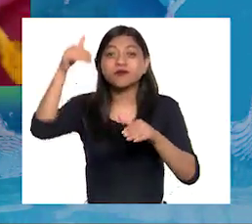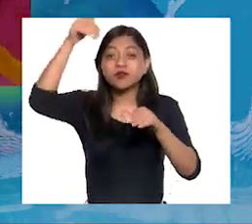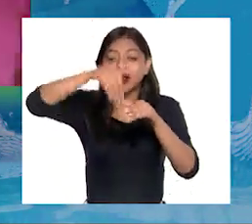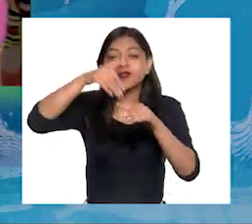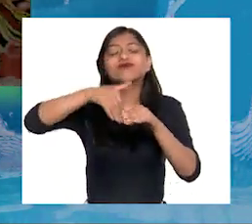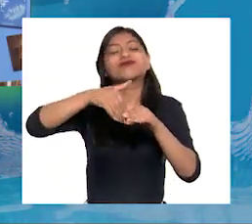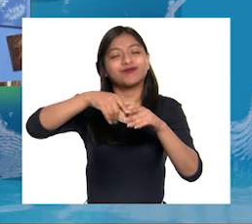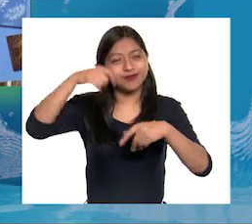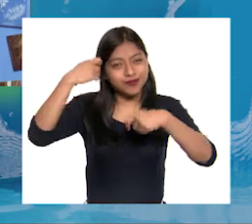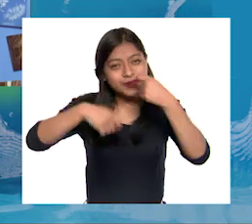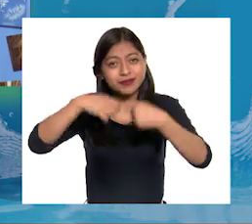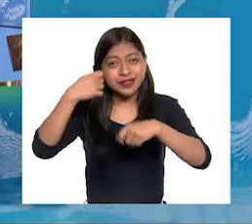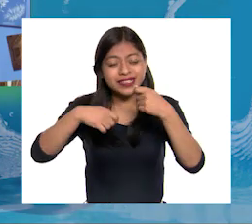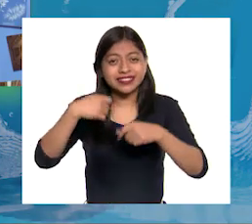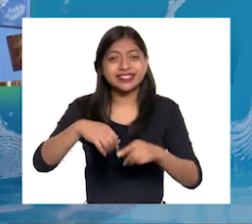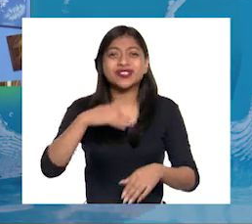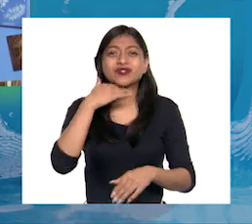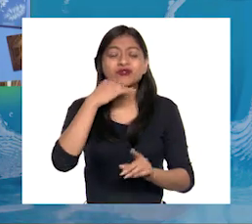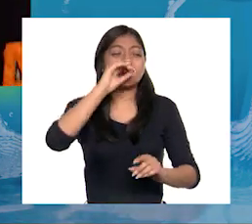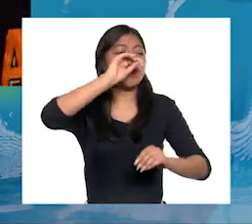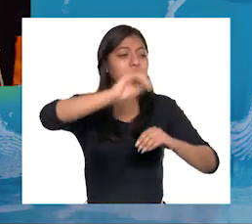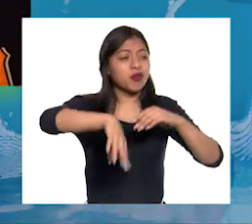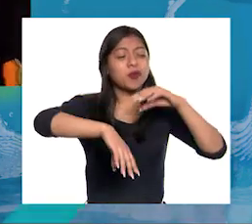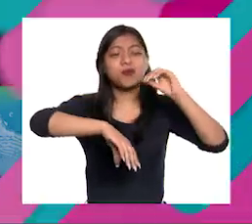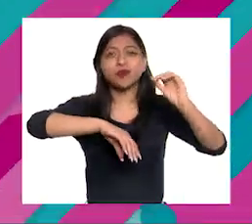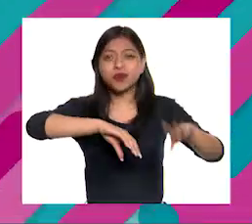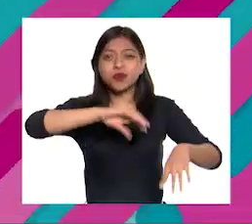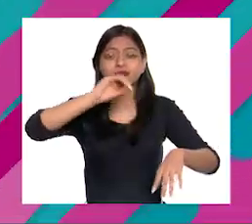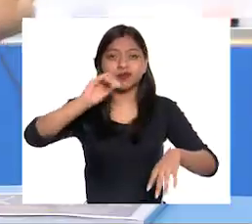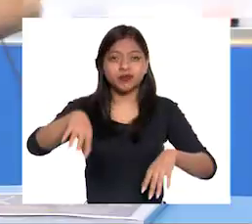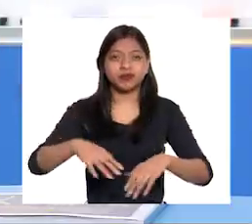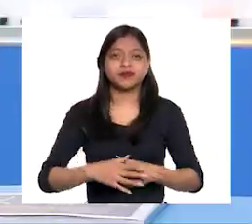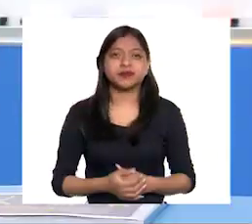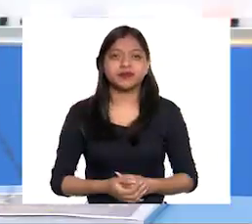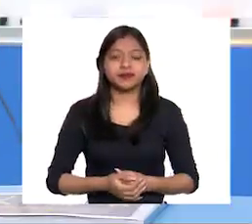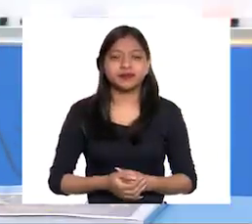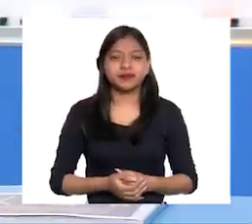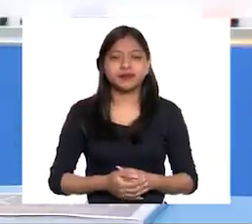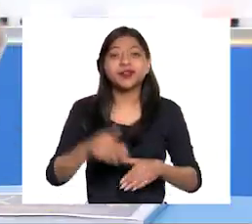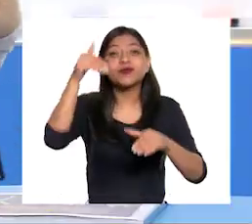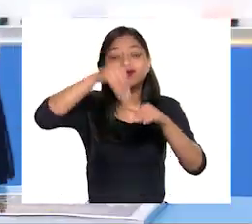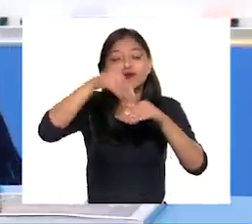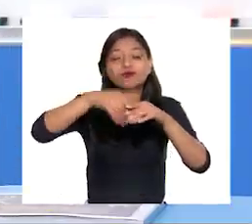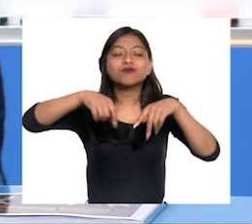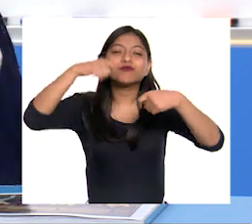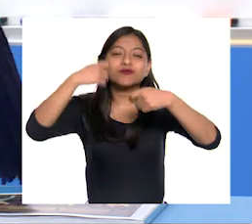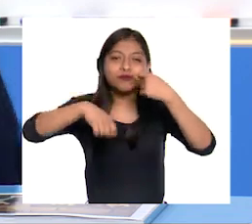Bolsitas Y el mundo no para de hacer Bolsitas Bolsitas